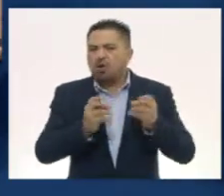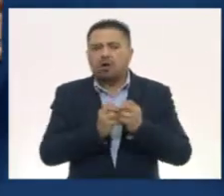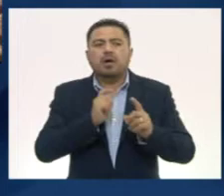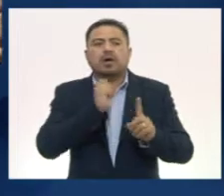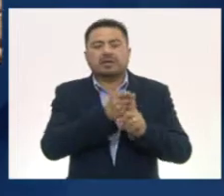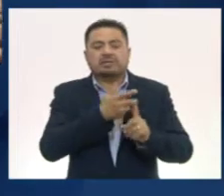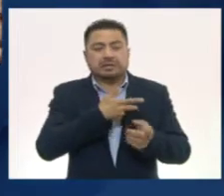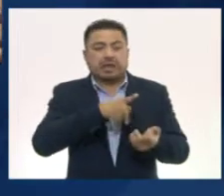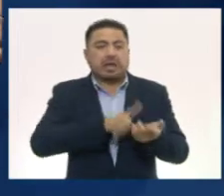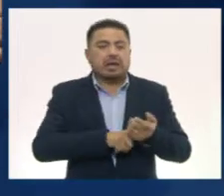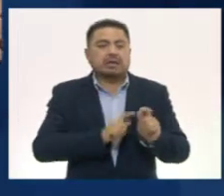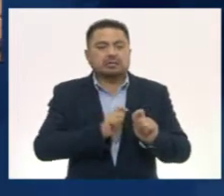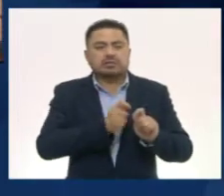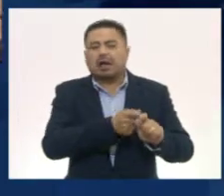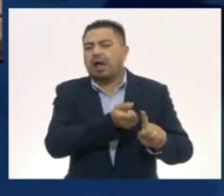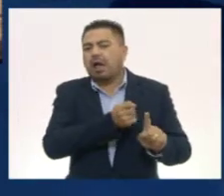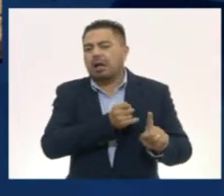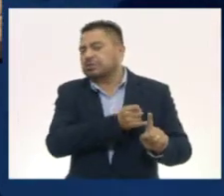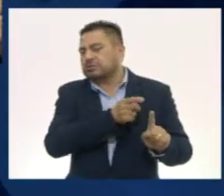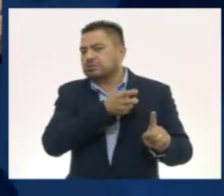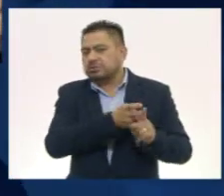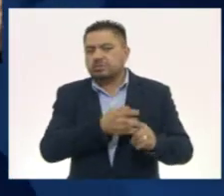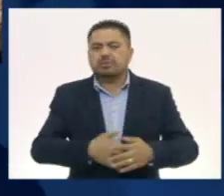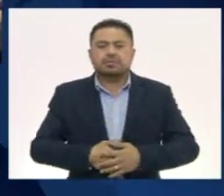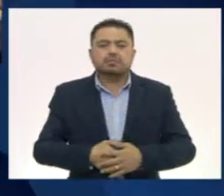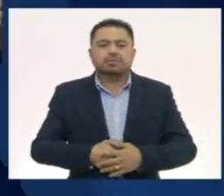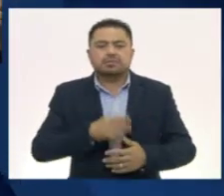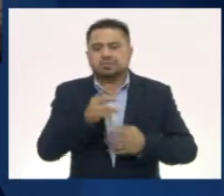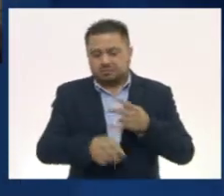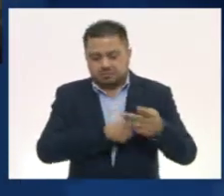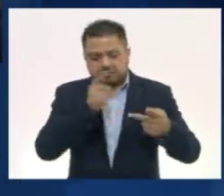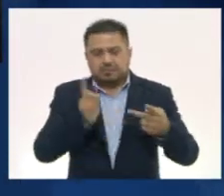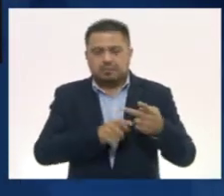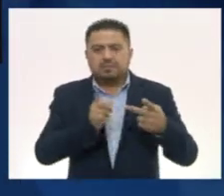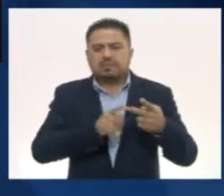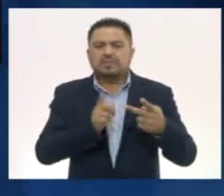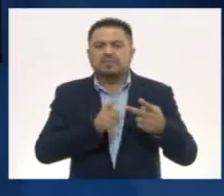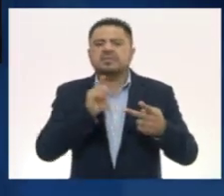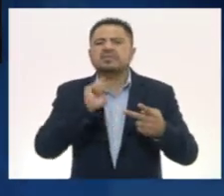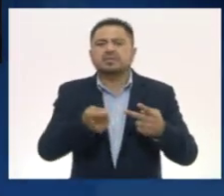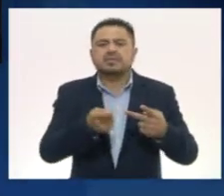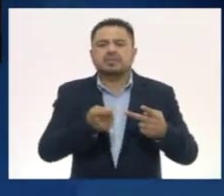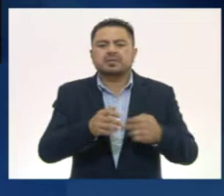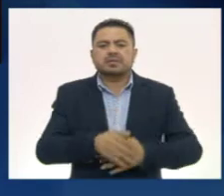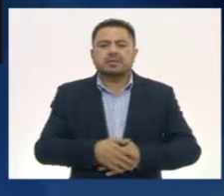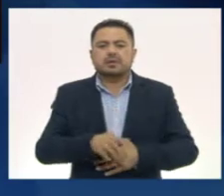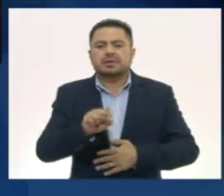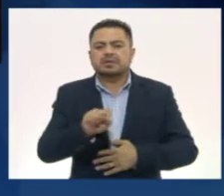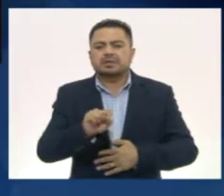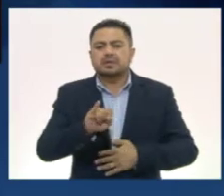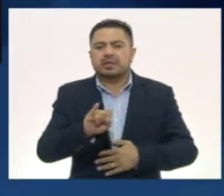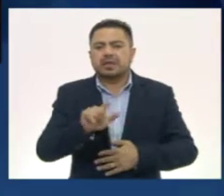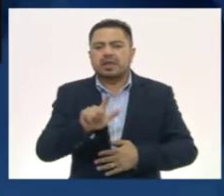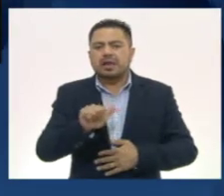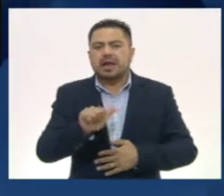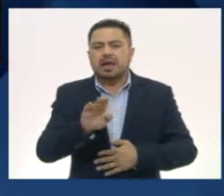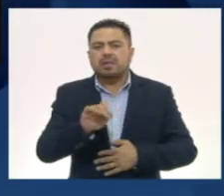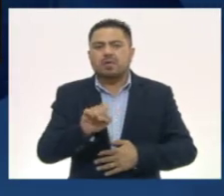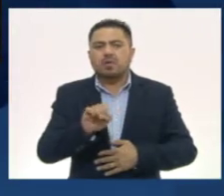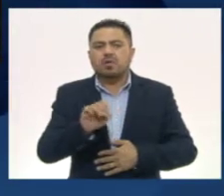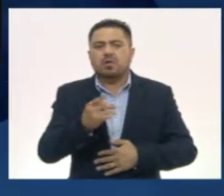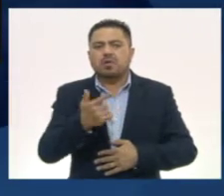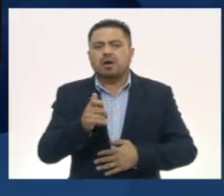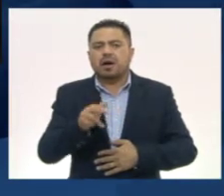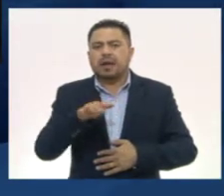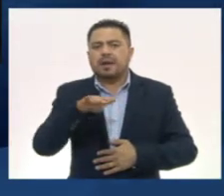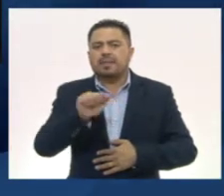un significado por sí mismos. Así es. Y el segundo, que son los silabogramas, signos que eran